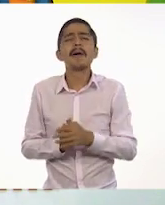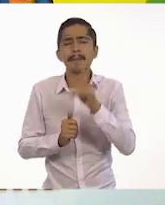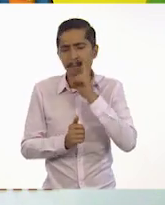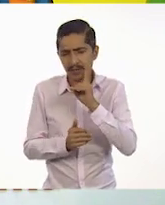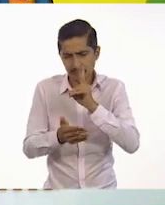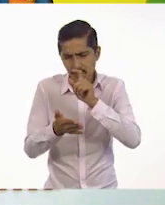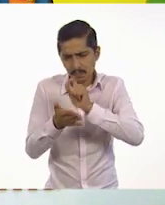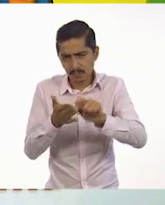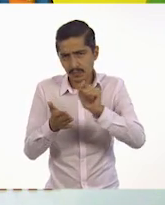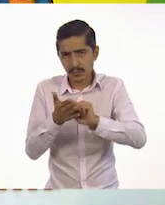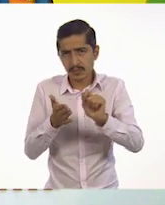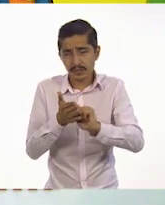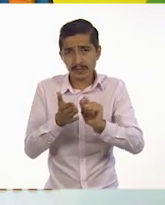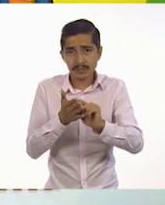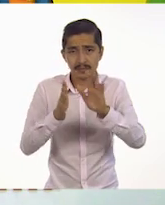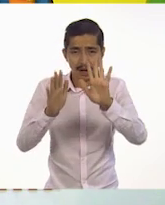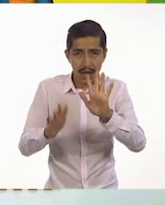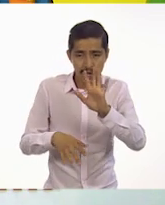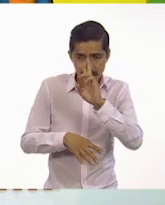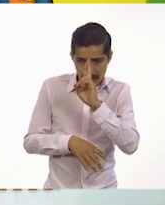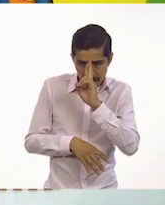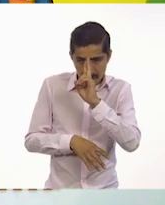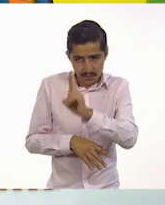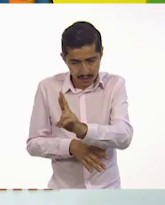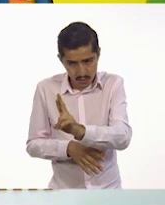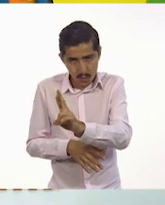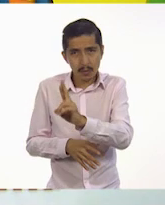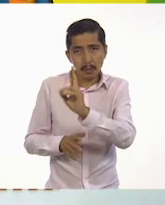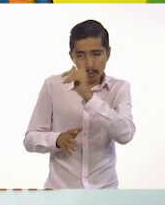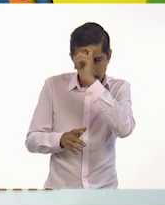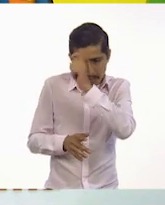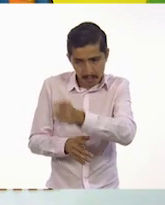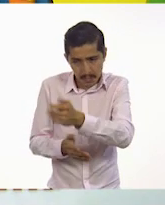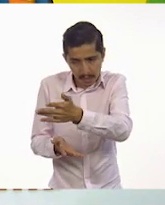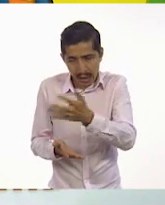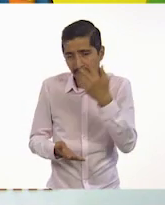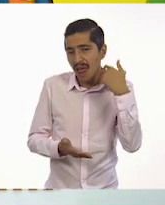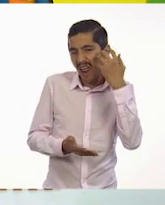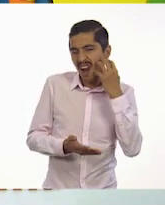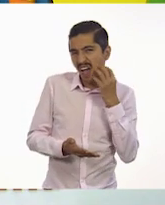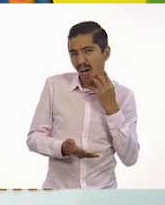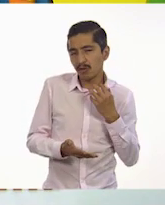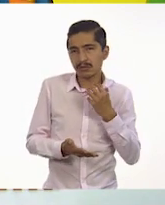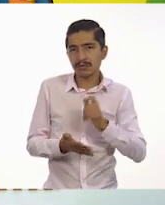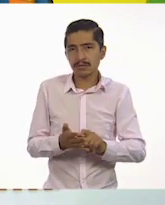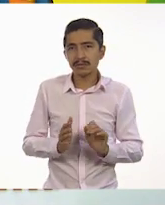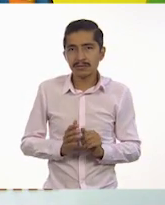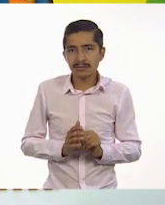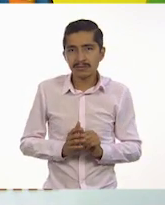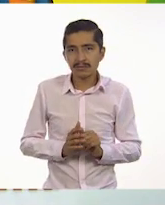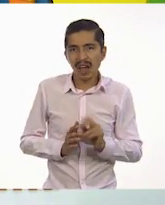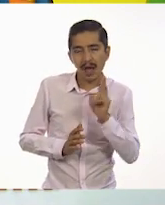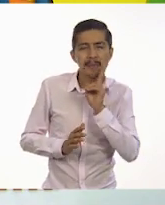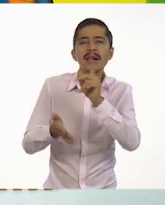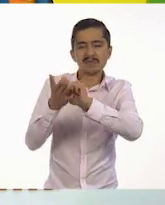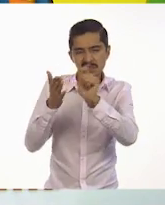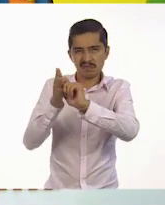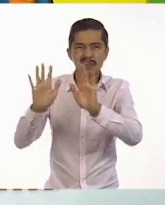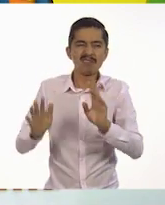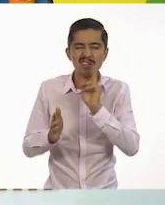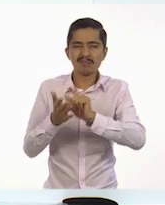escribimos respetuosamente el león? Ay, no. Bueno, ver, inténtalo. Déjame ver cómo se ve. A ver cómo se